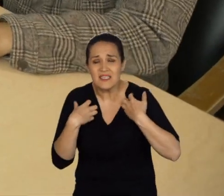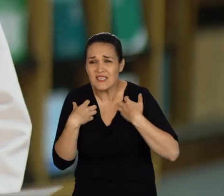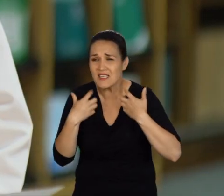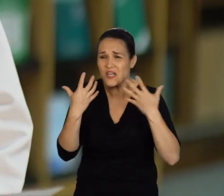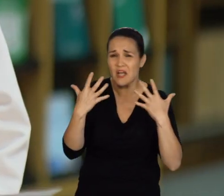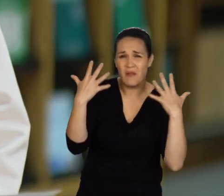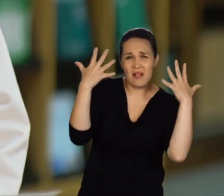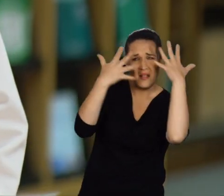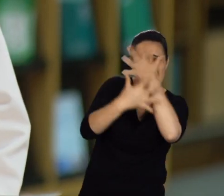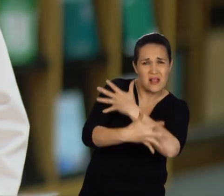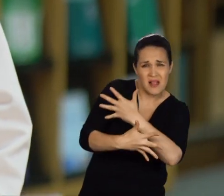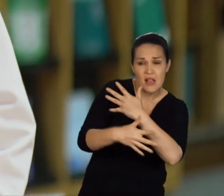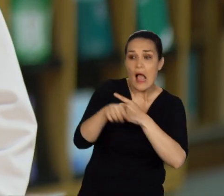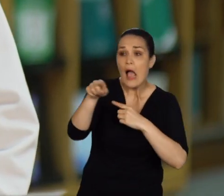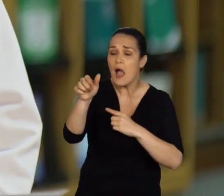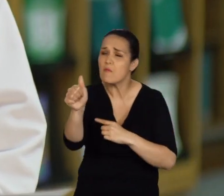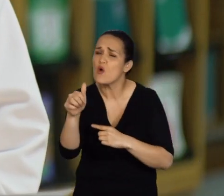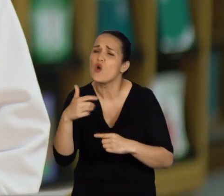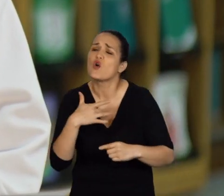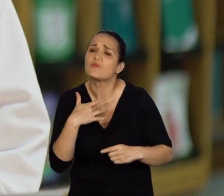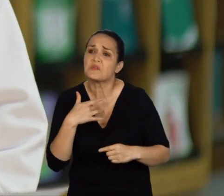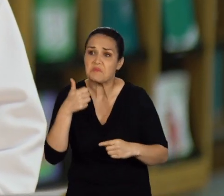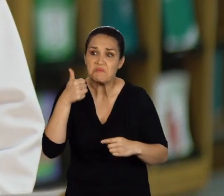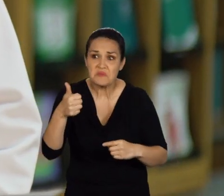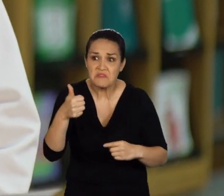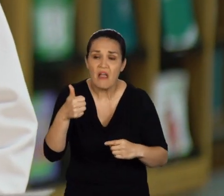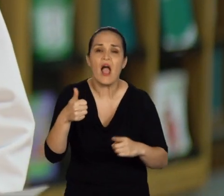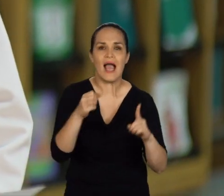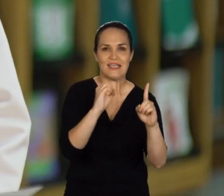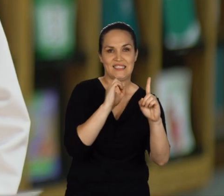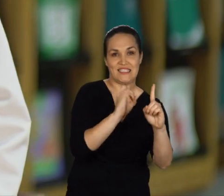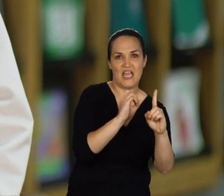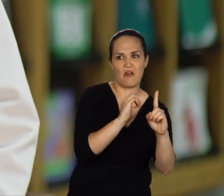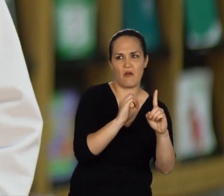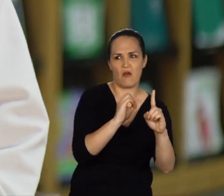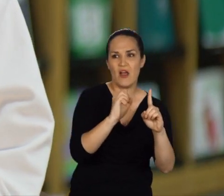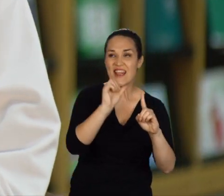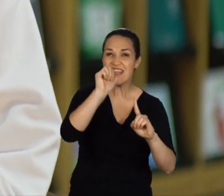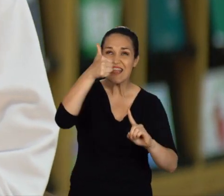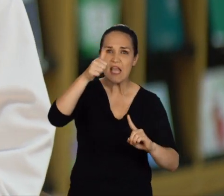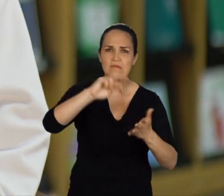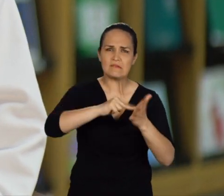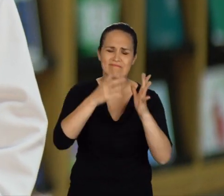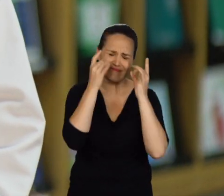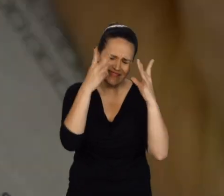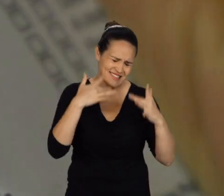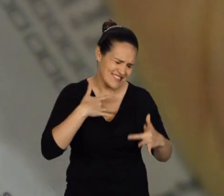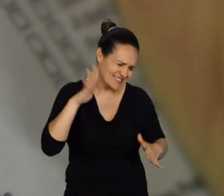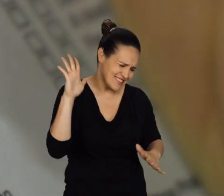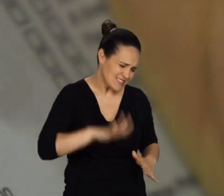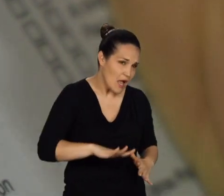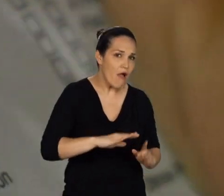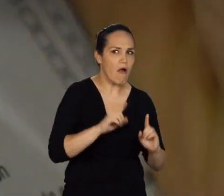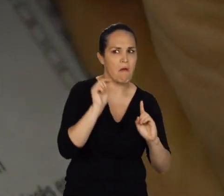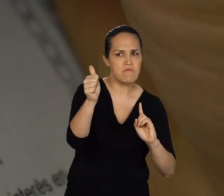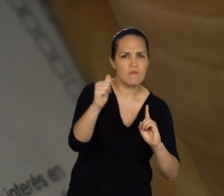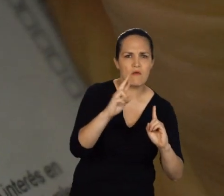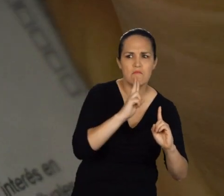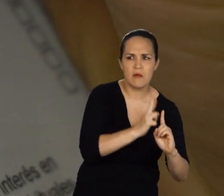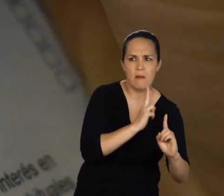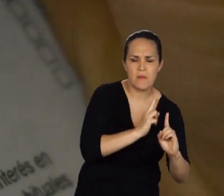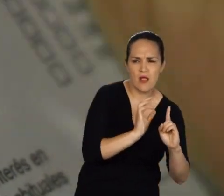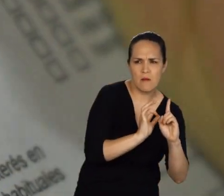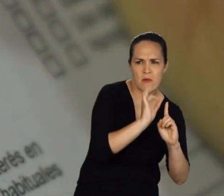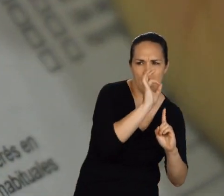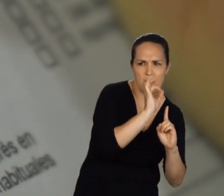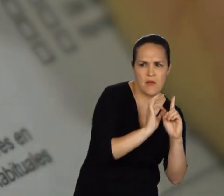encierra en un círculo ese número, siendo 0, que no ha tenido ningún malestar, y 10, su malestar extremo. Y una segunda parte,